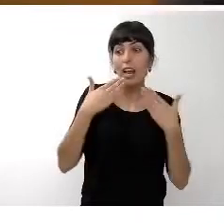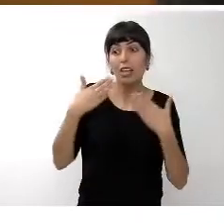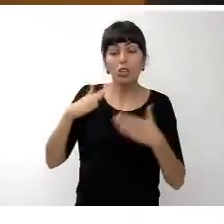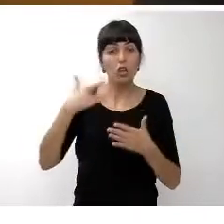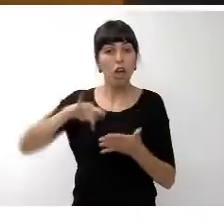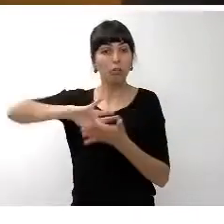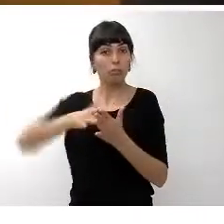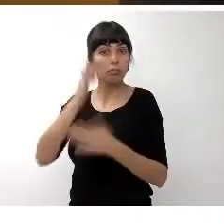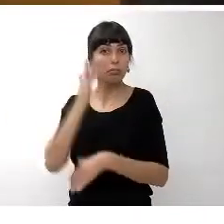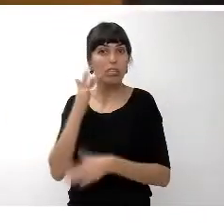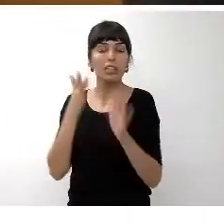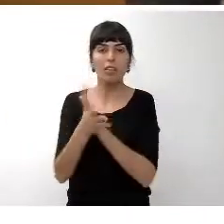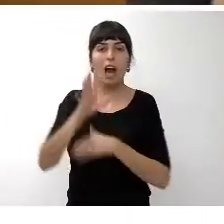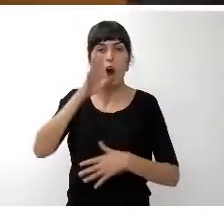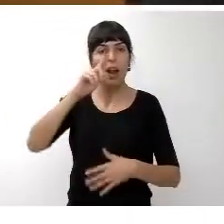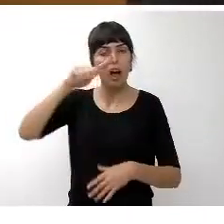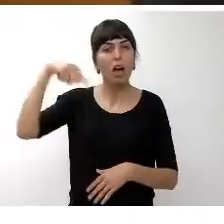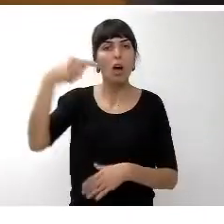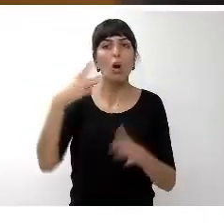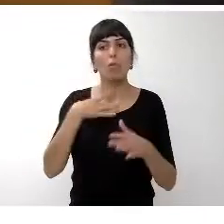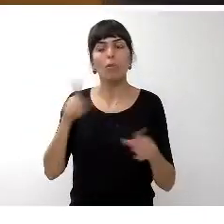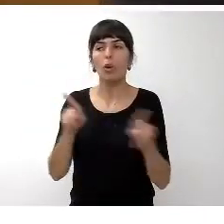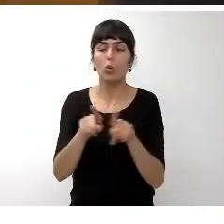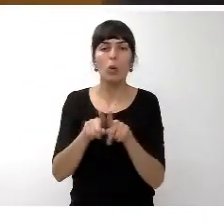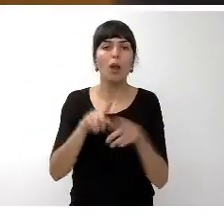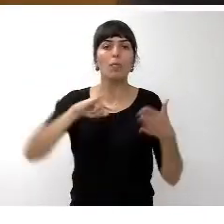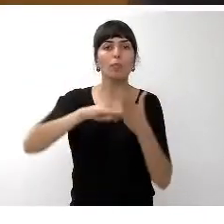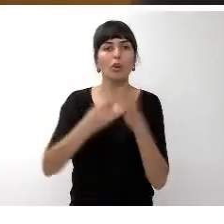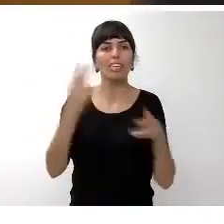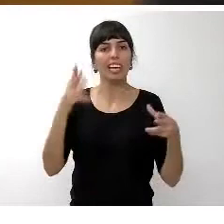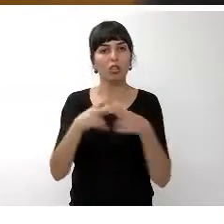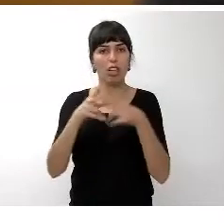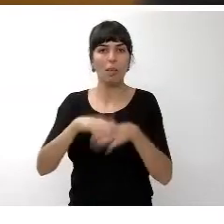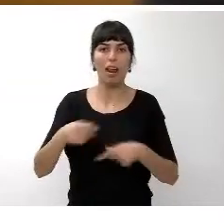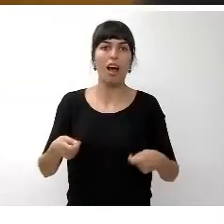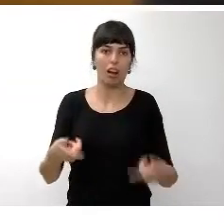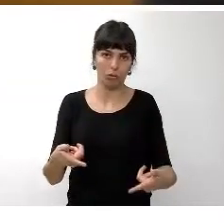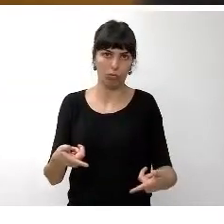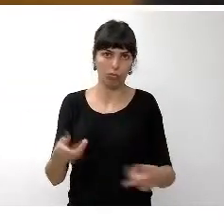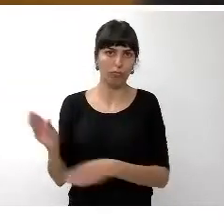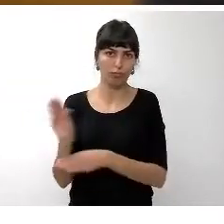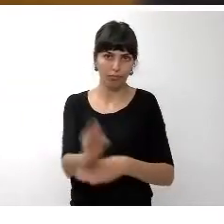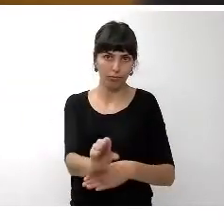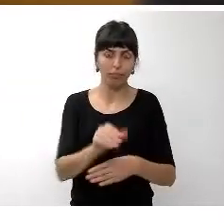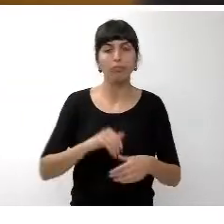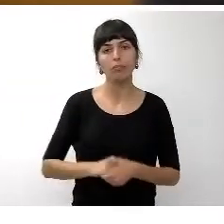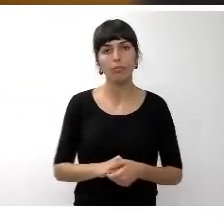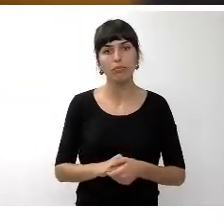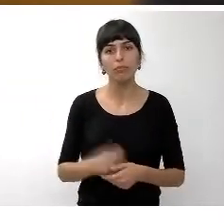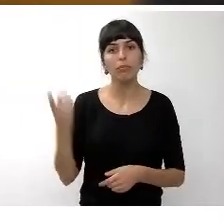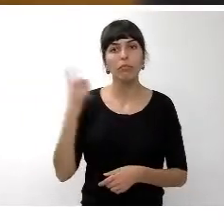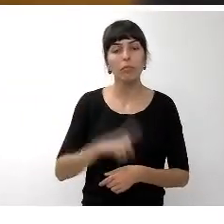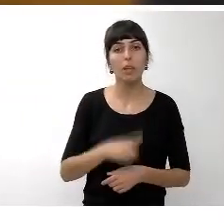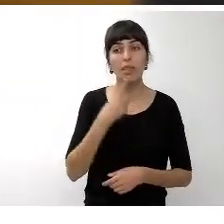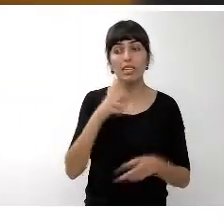fundamentalmente a políticas sociales de gasto en el ejercicio venidero bien también manifestar que el